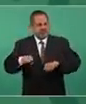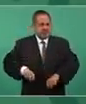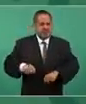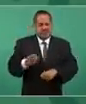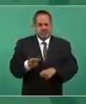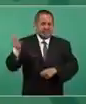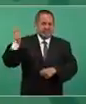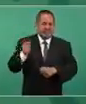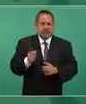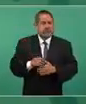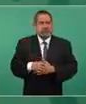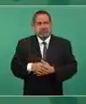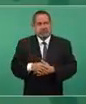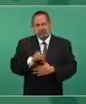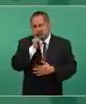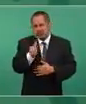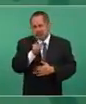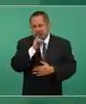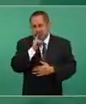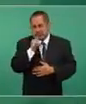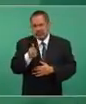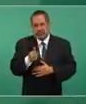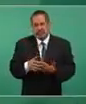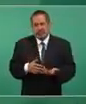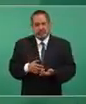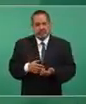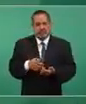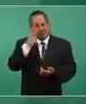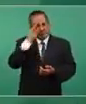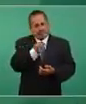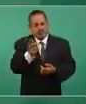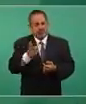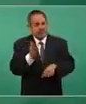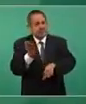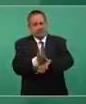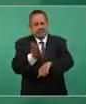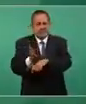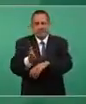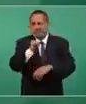de censura a nadie.